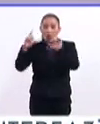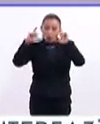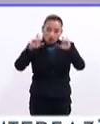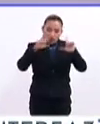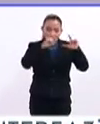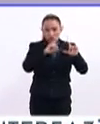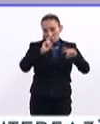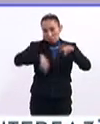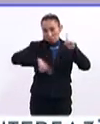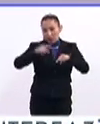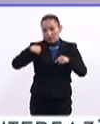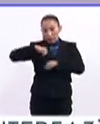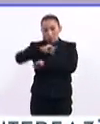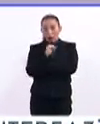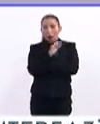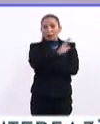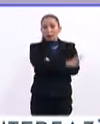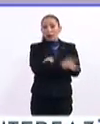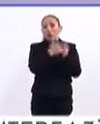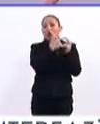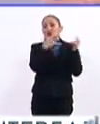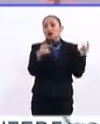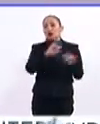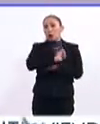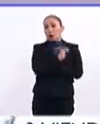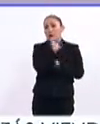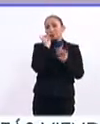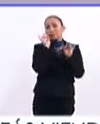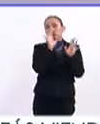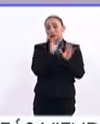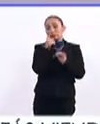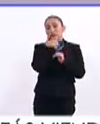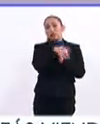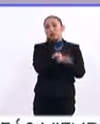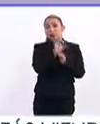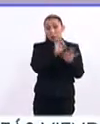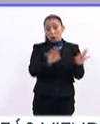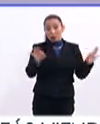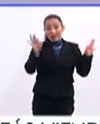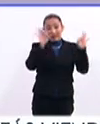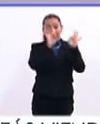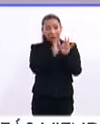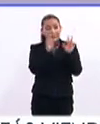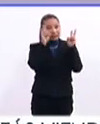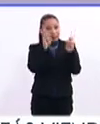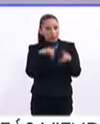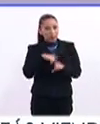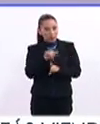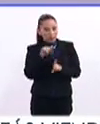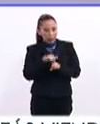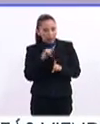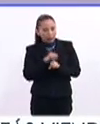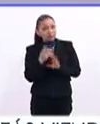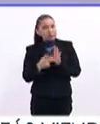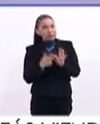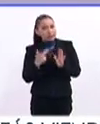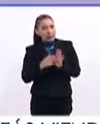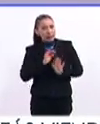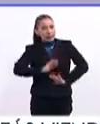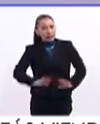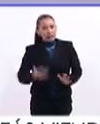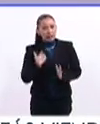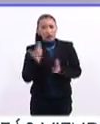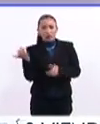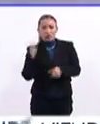foto, ¿no? Y lo guardas como un antecedente, como bien decía Anita, que es lo muy importante en el tema de bullying. Muchas veces cuando ya